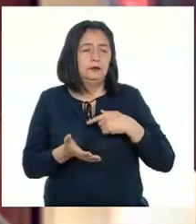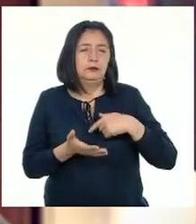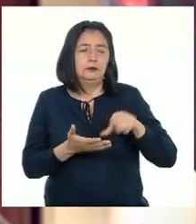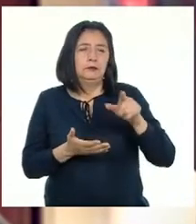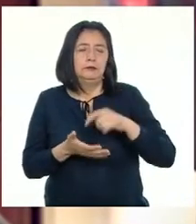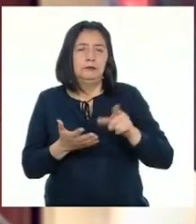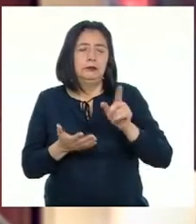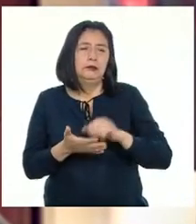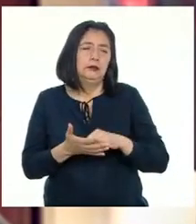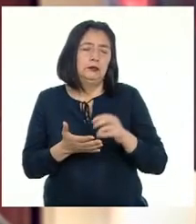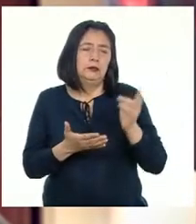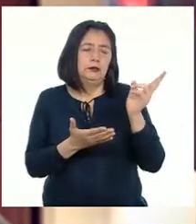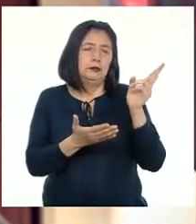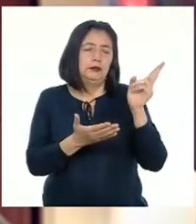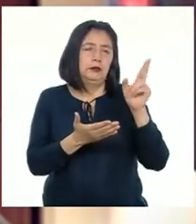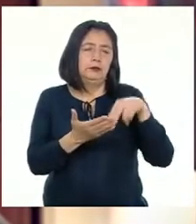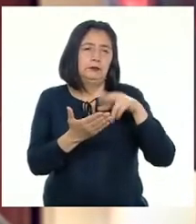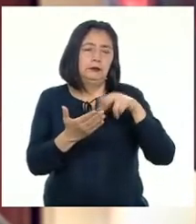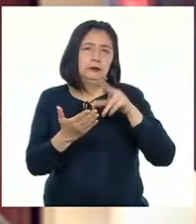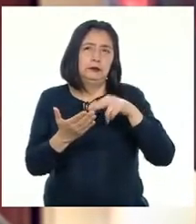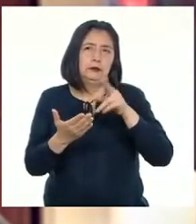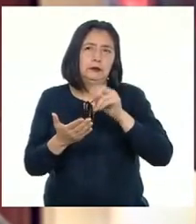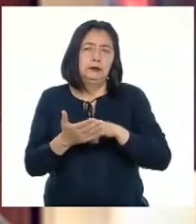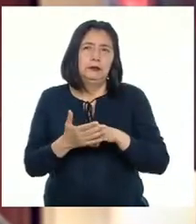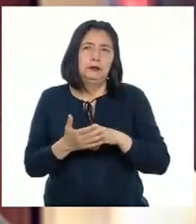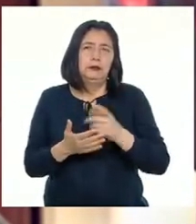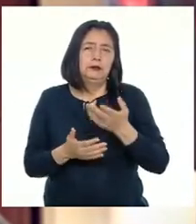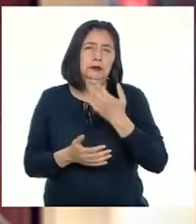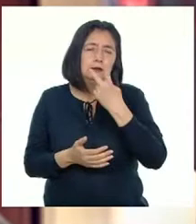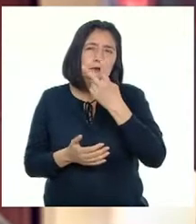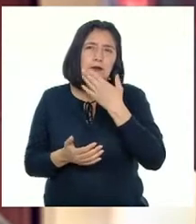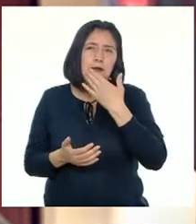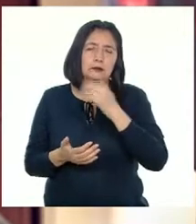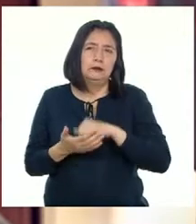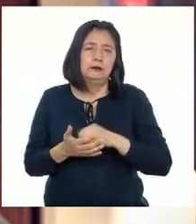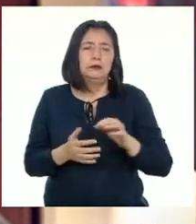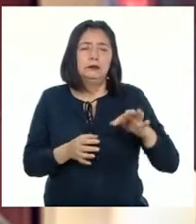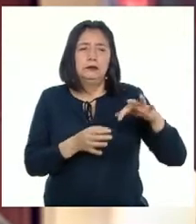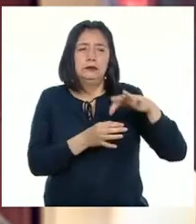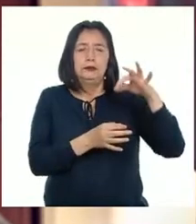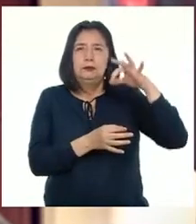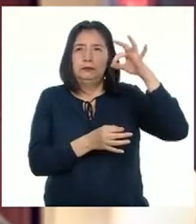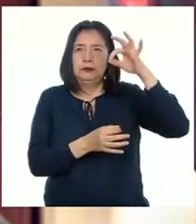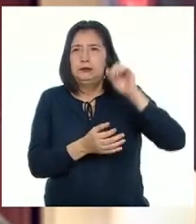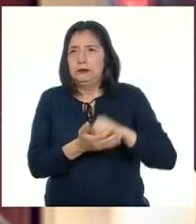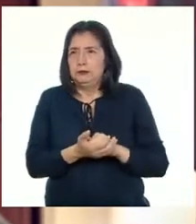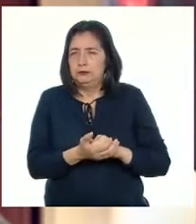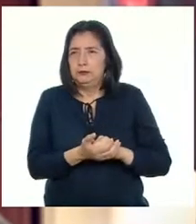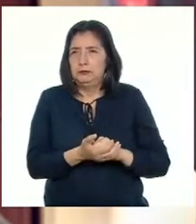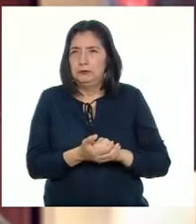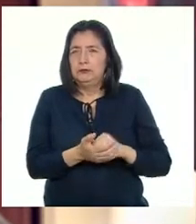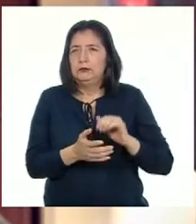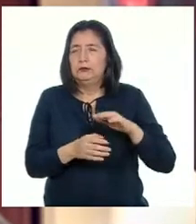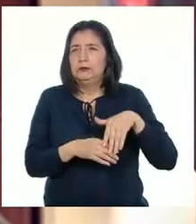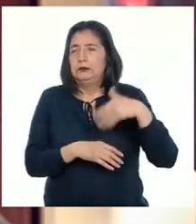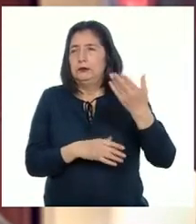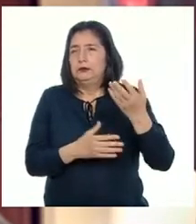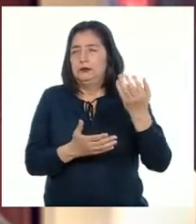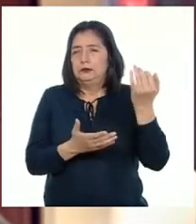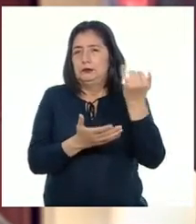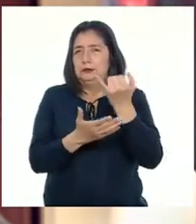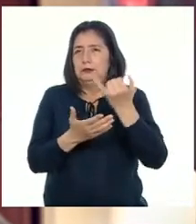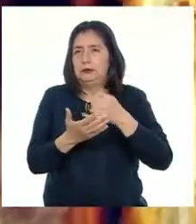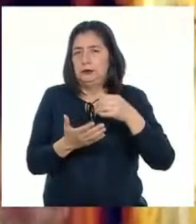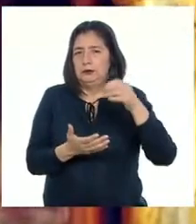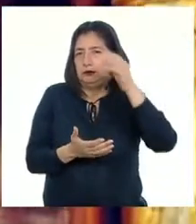Sobre la imagen de Cristo La figura del Espíritu Santo Y la imagen del